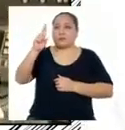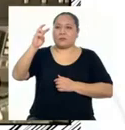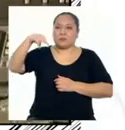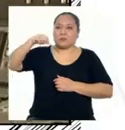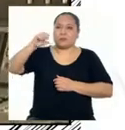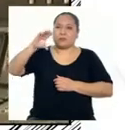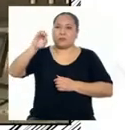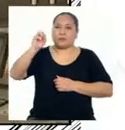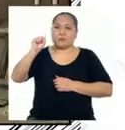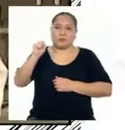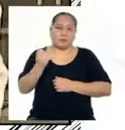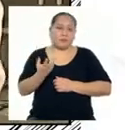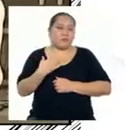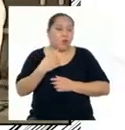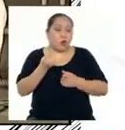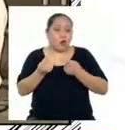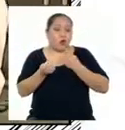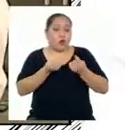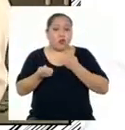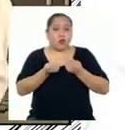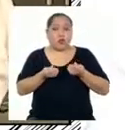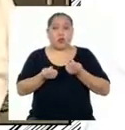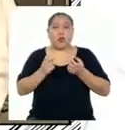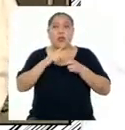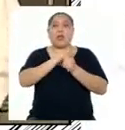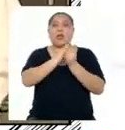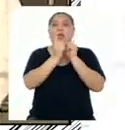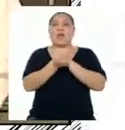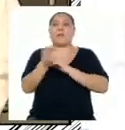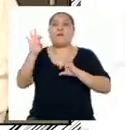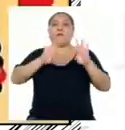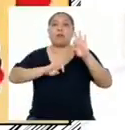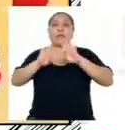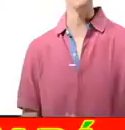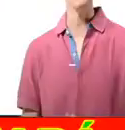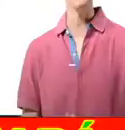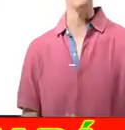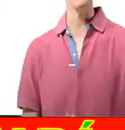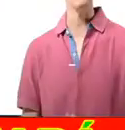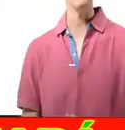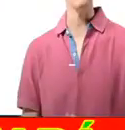Bueno, en realidad controlo el fenómeno de la física que se llama fisión nuclear